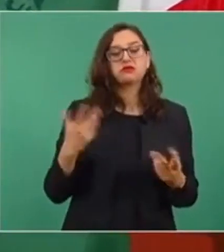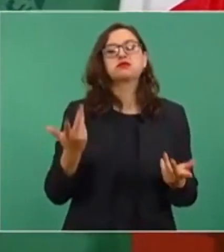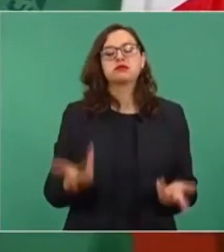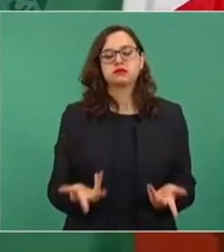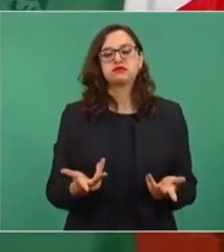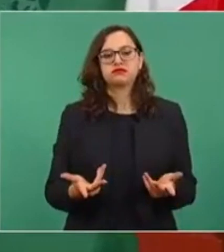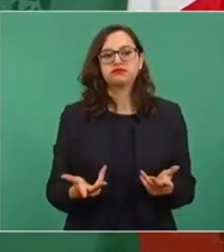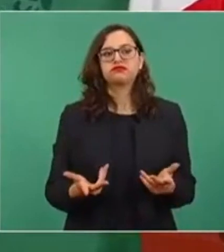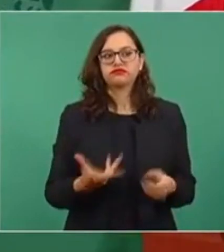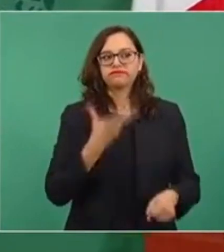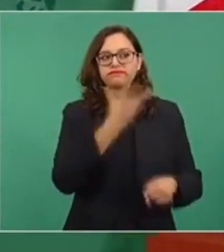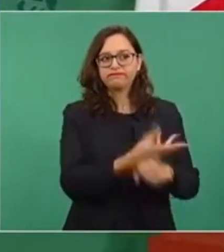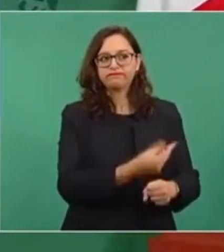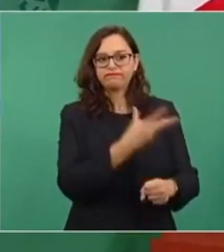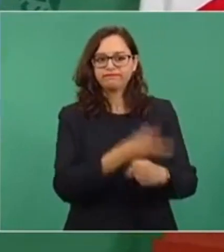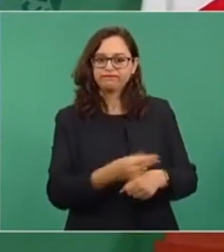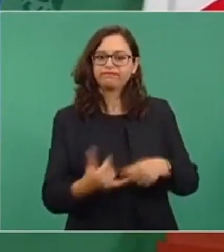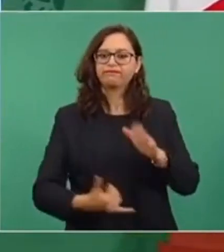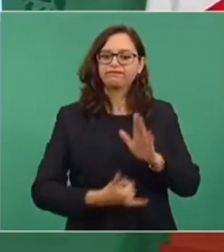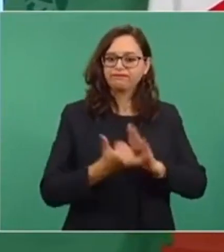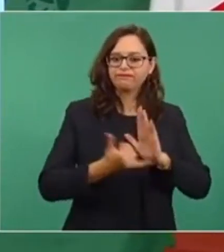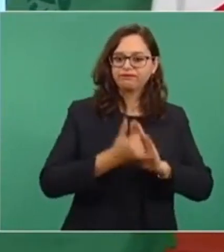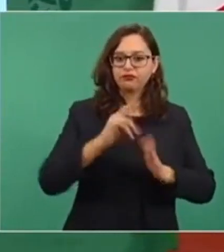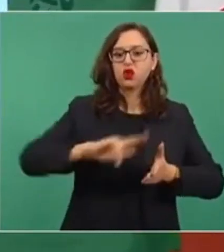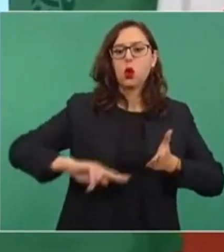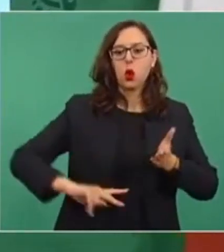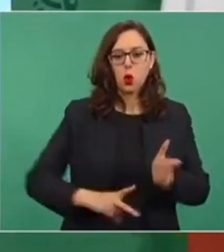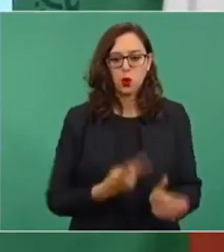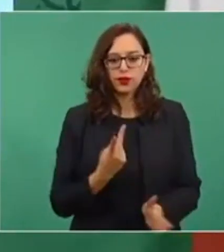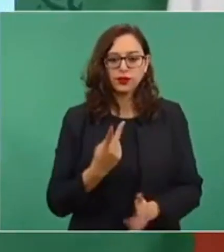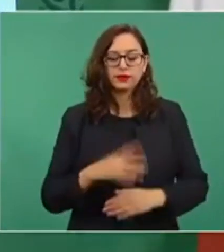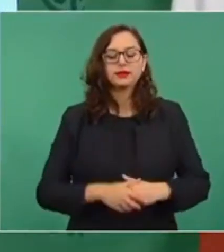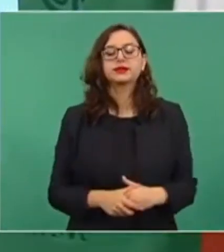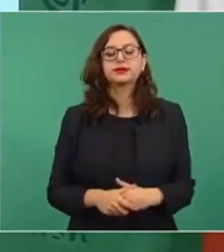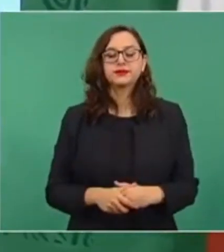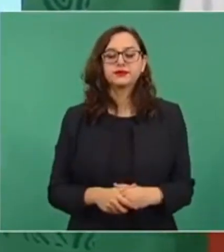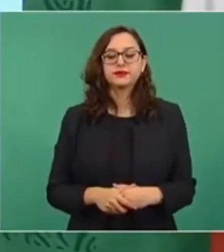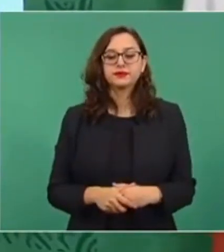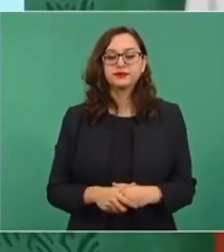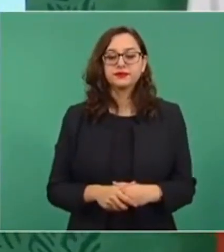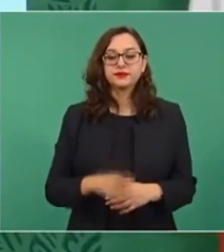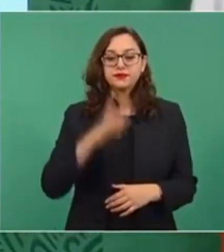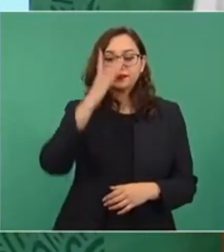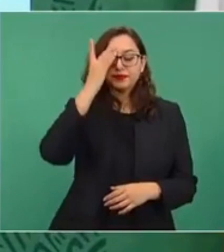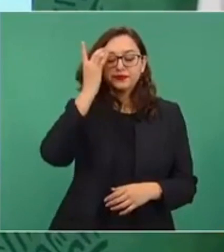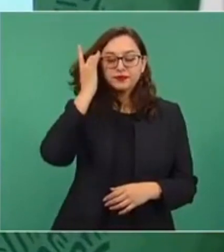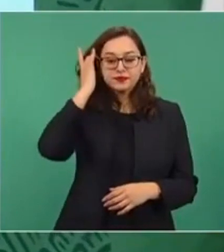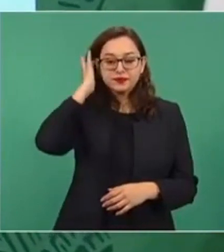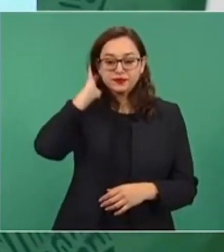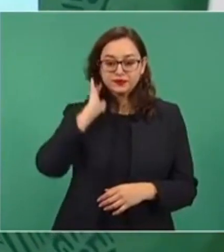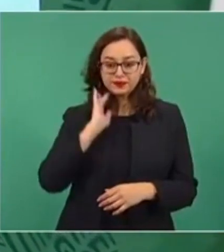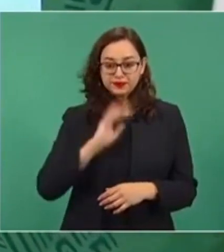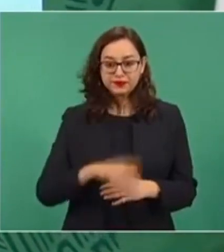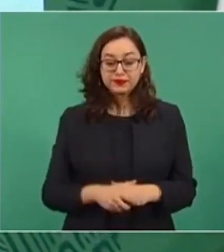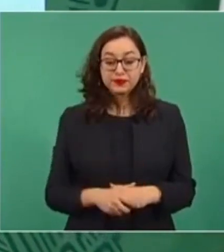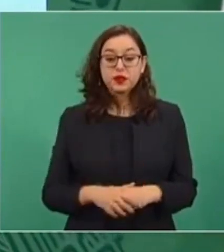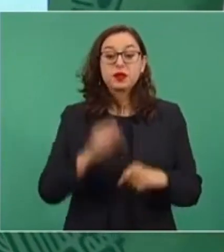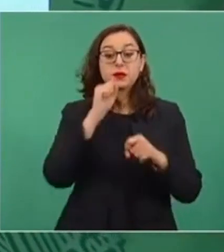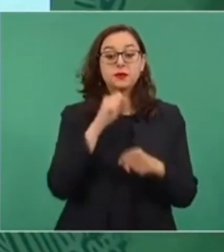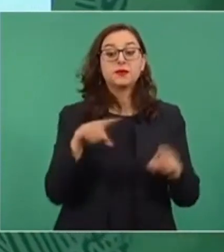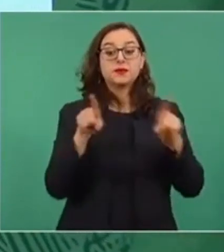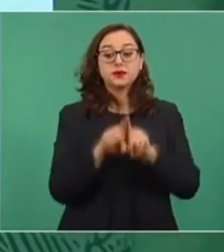reconstruyendo. También en lo que tiene que ver con la arquitectura